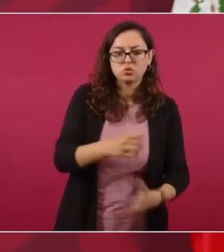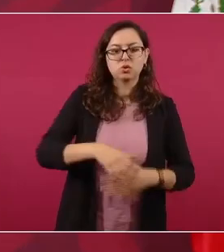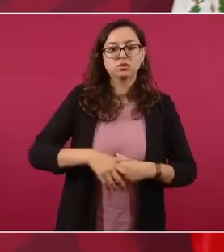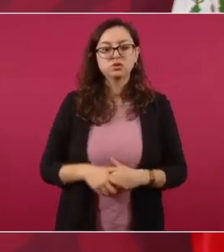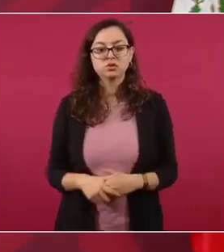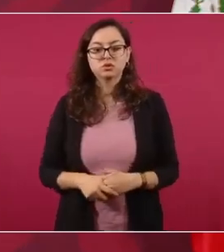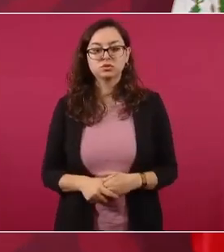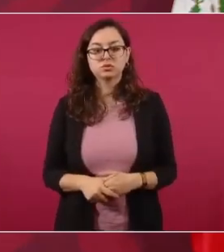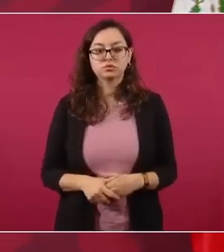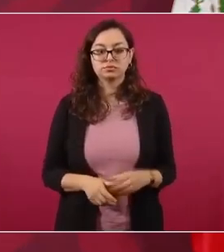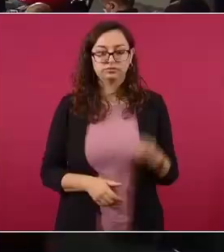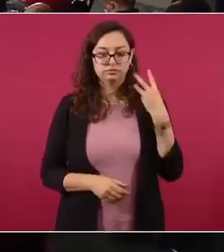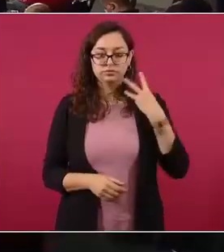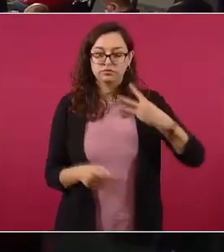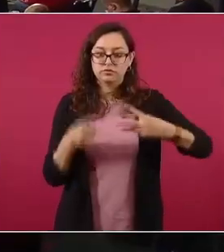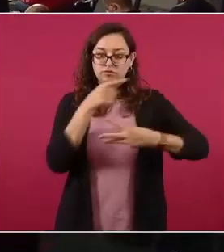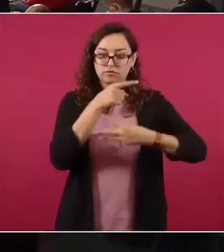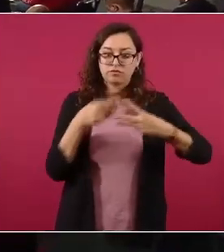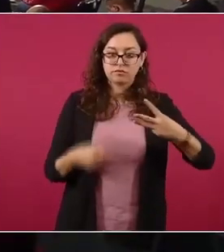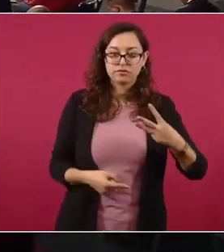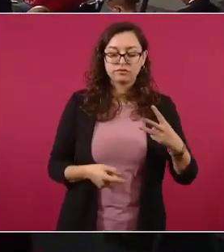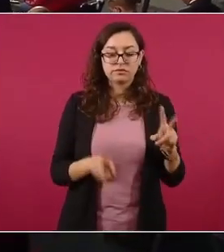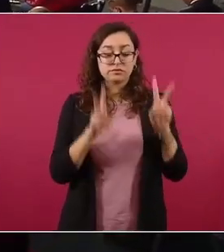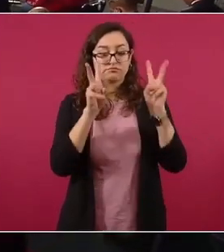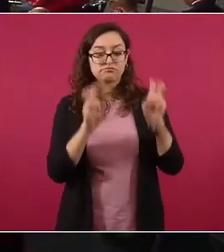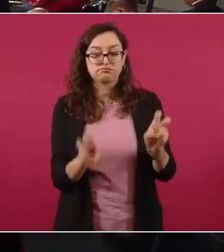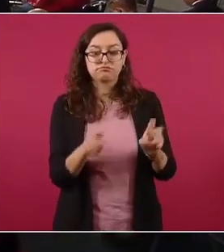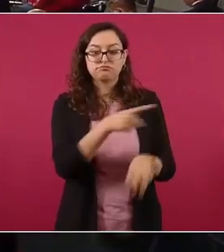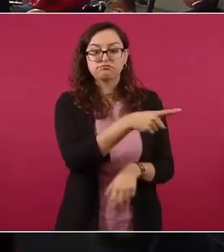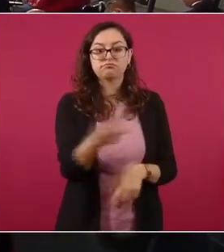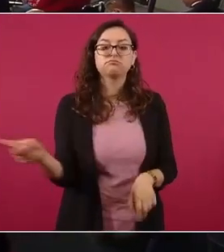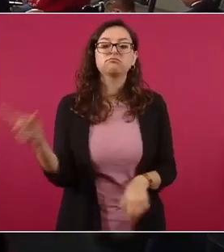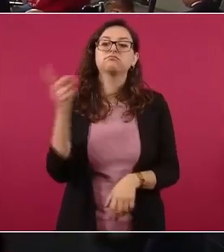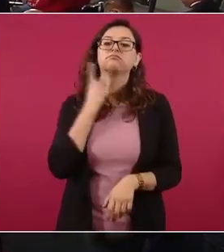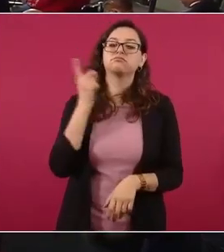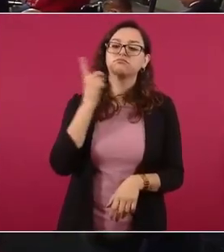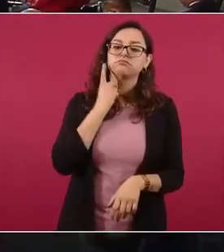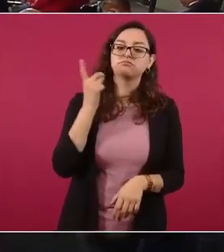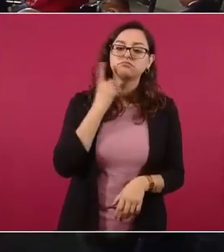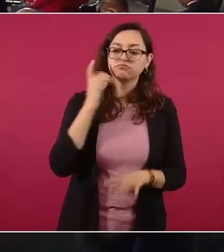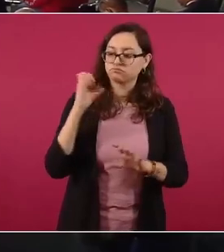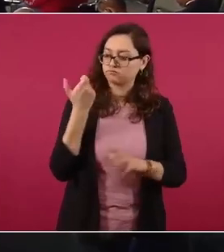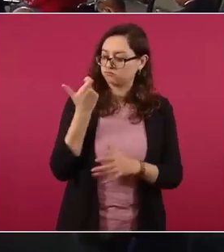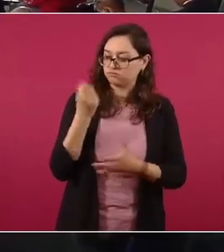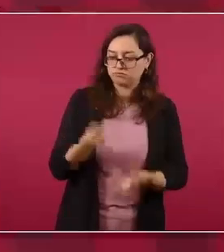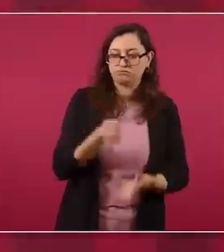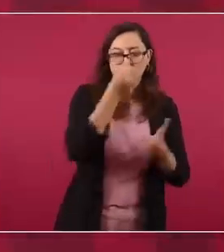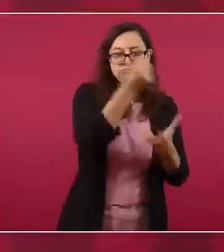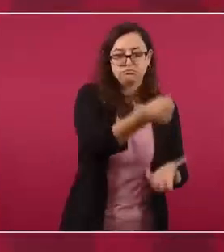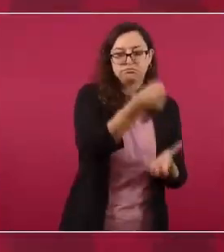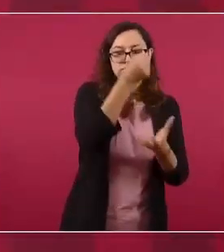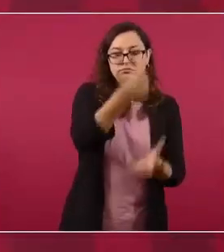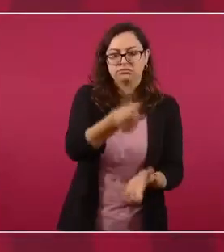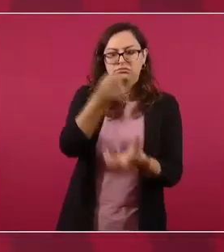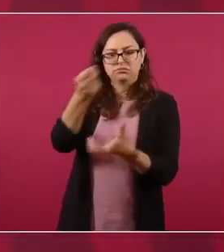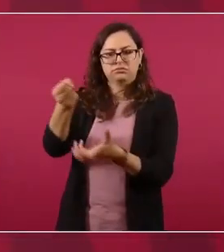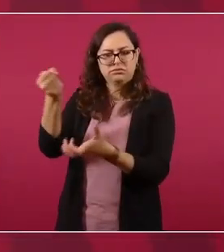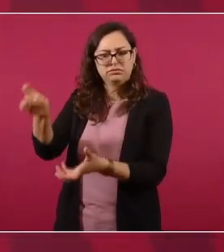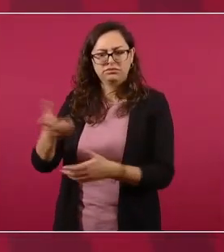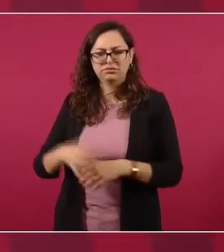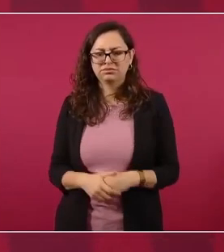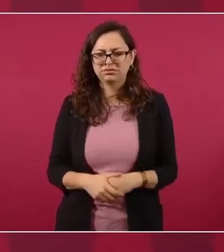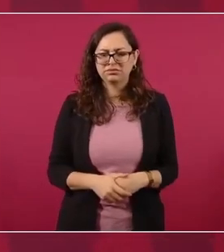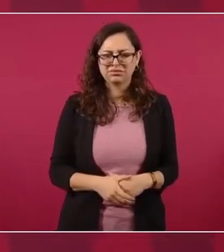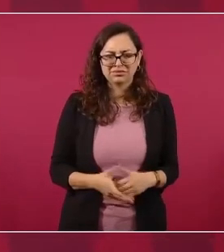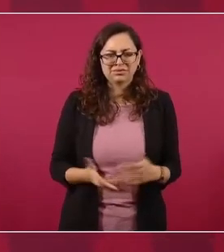Esos tres ramos, calles y banquetas, cultura y